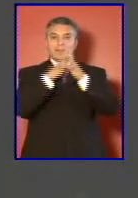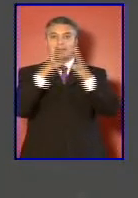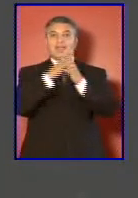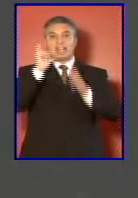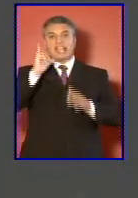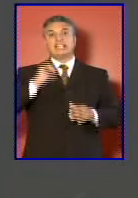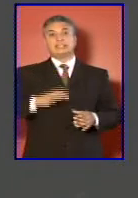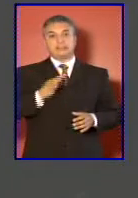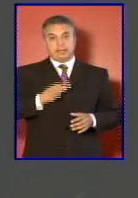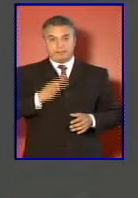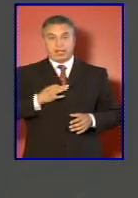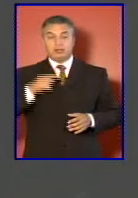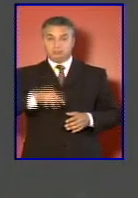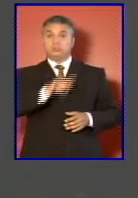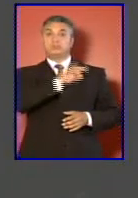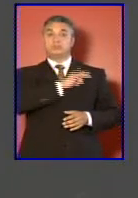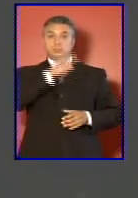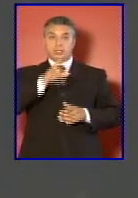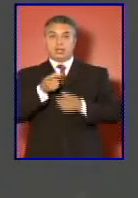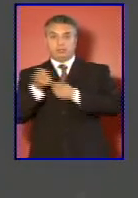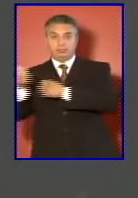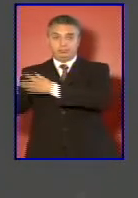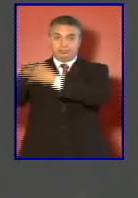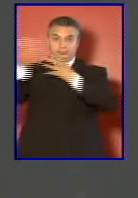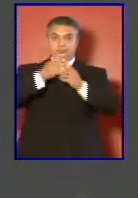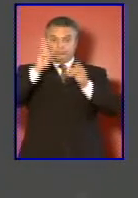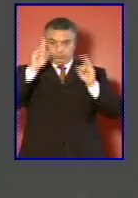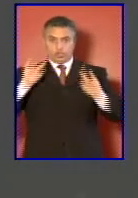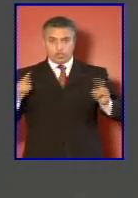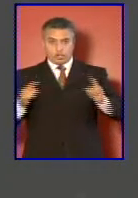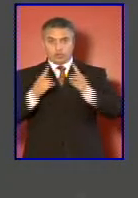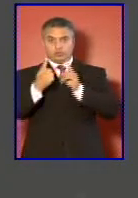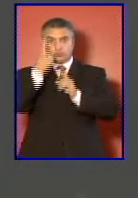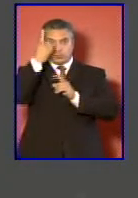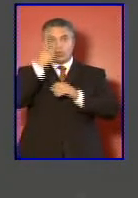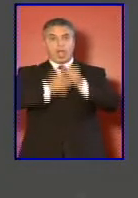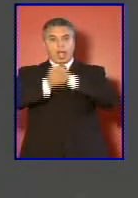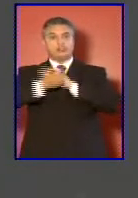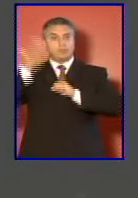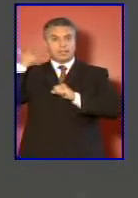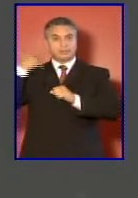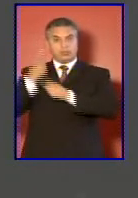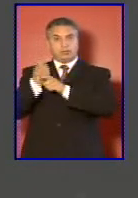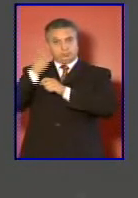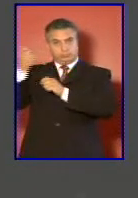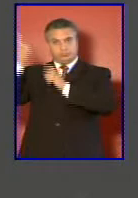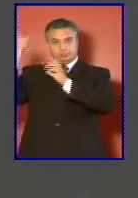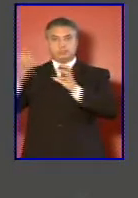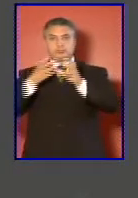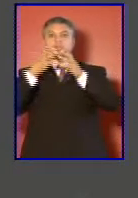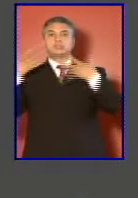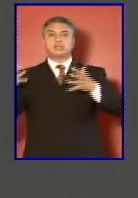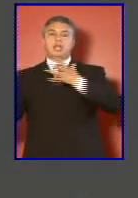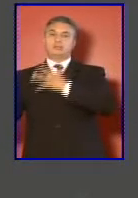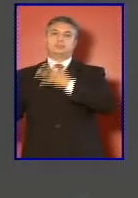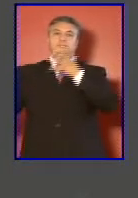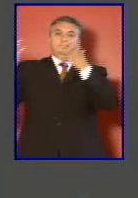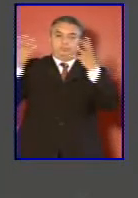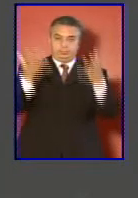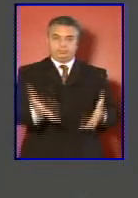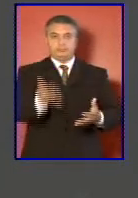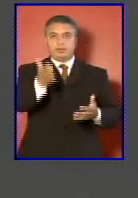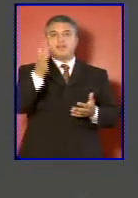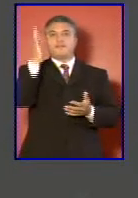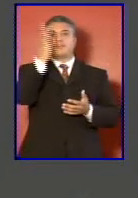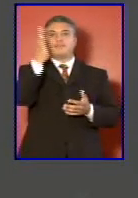eso llevó a nuestro país a contratar la construcción de uno en años pasados y que nos fue entregado en febrero